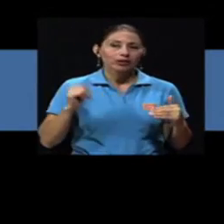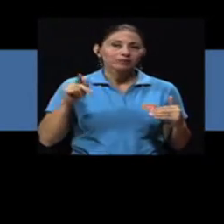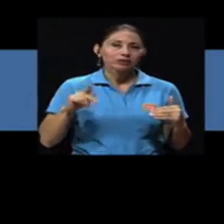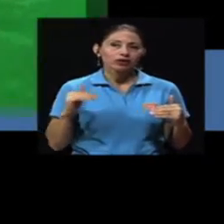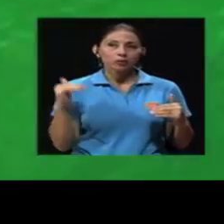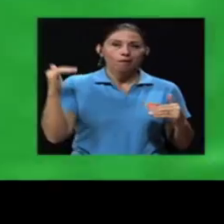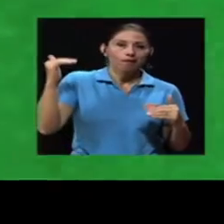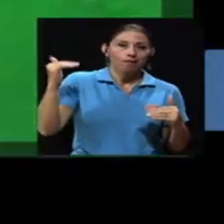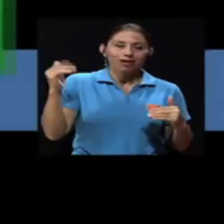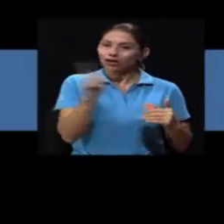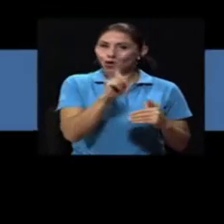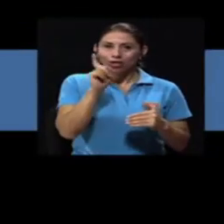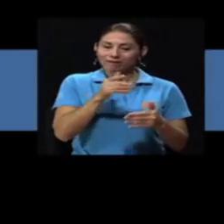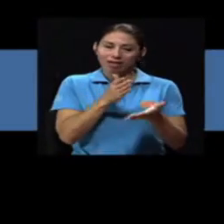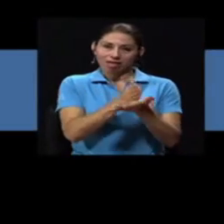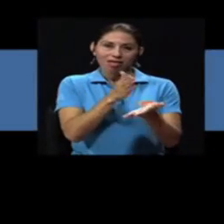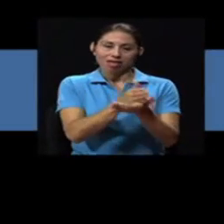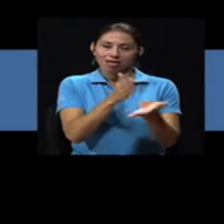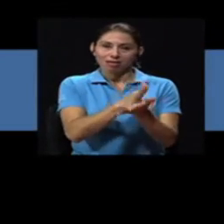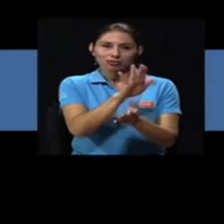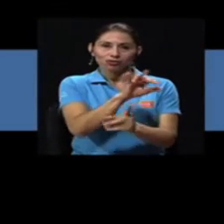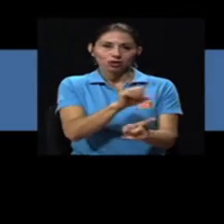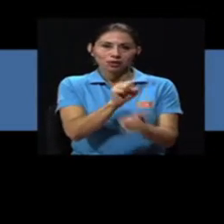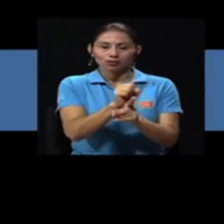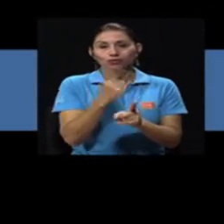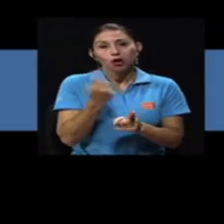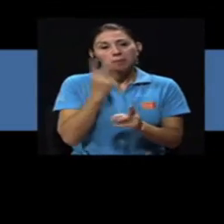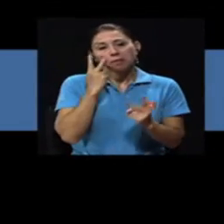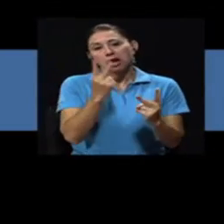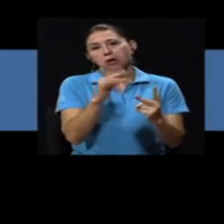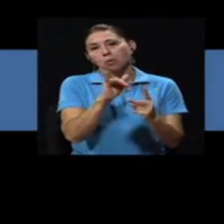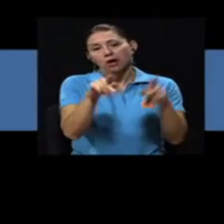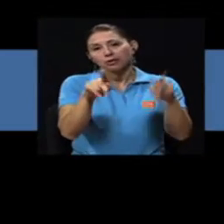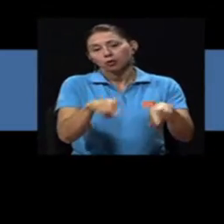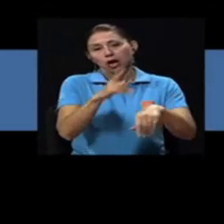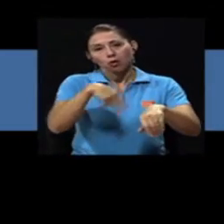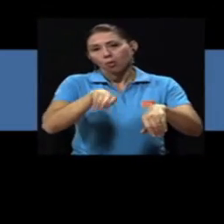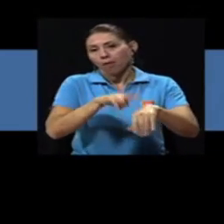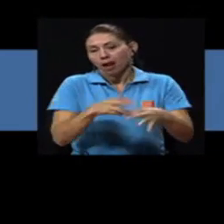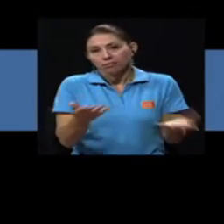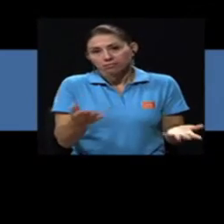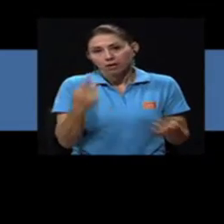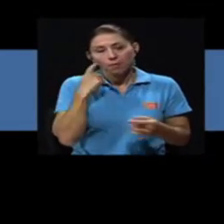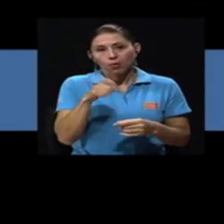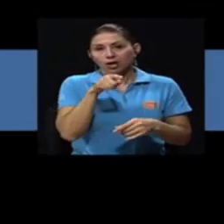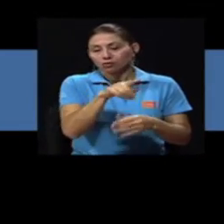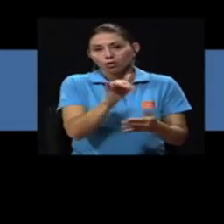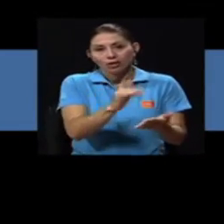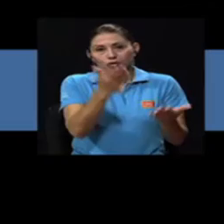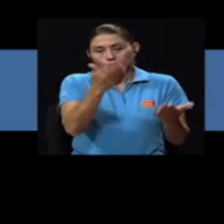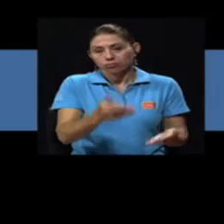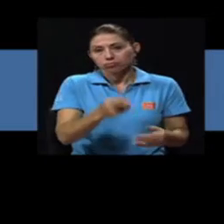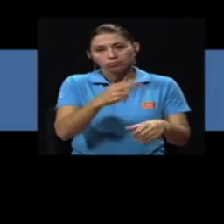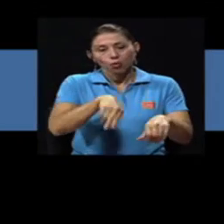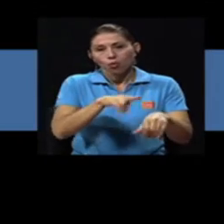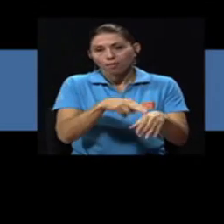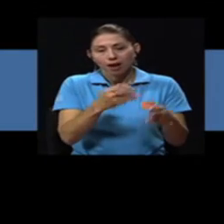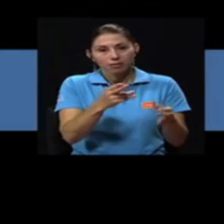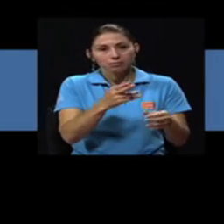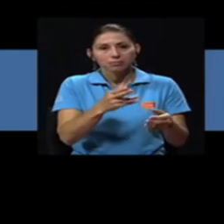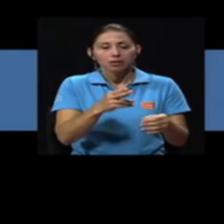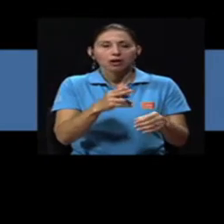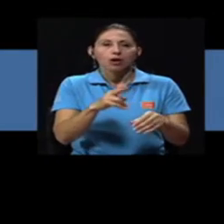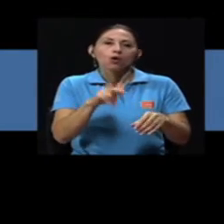que otras personas. Precisamente no recalcarles ese tipo de situación, simplemente verlo como una persona normal porque eso es lo que son,